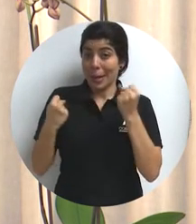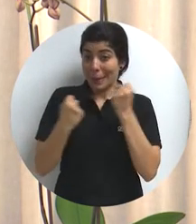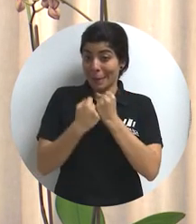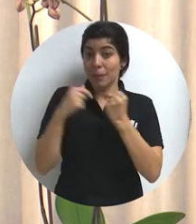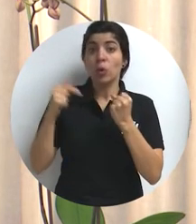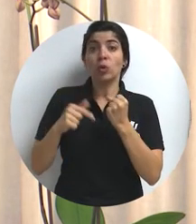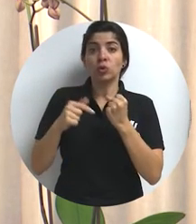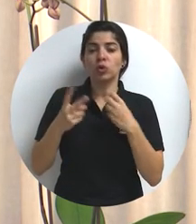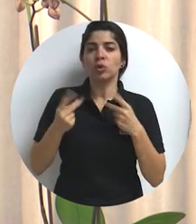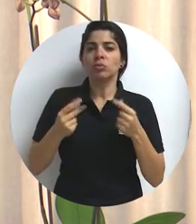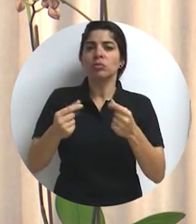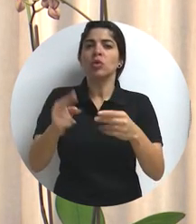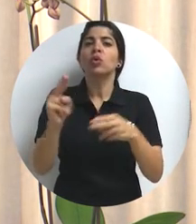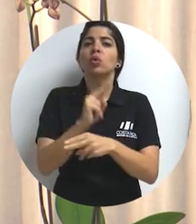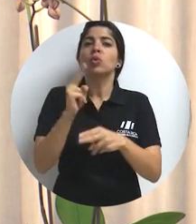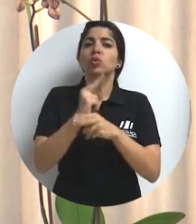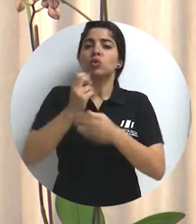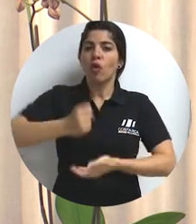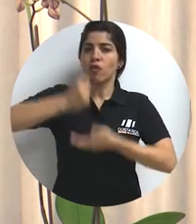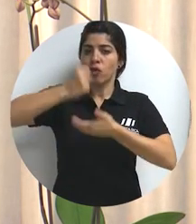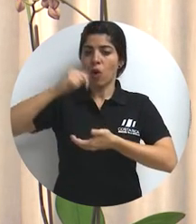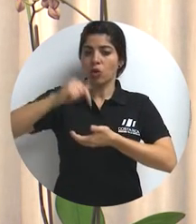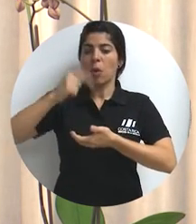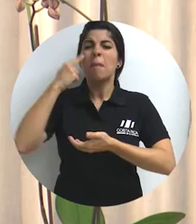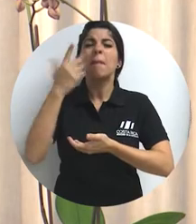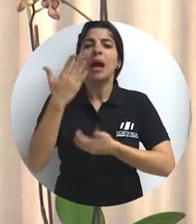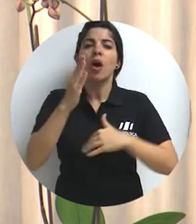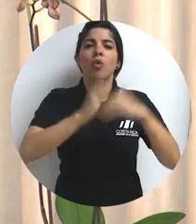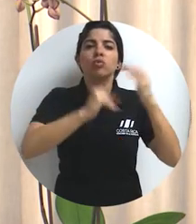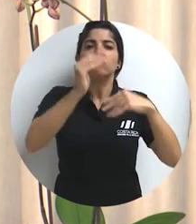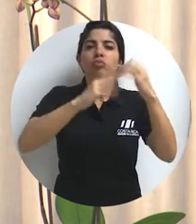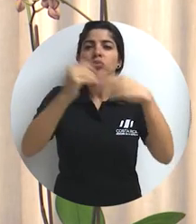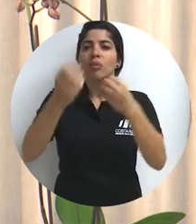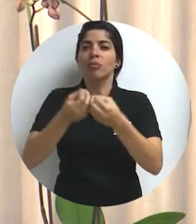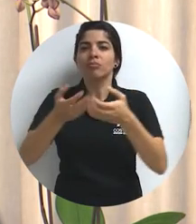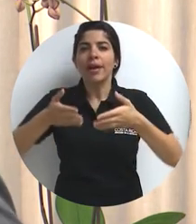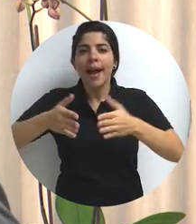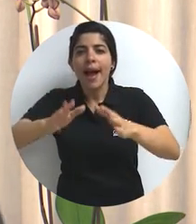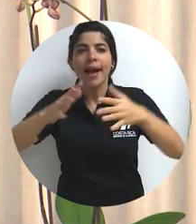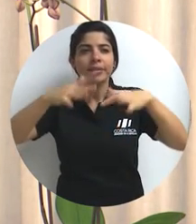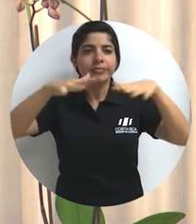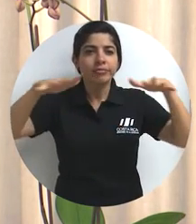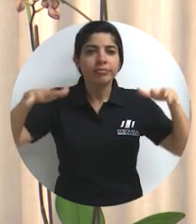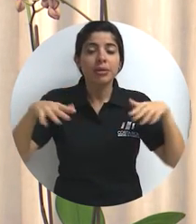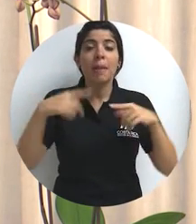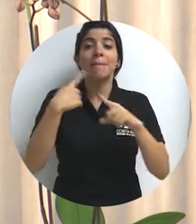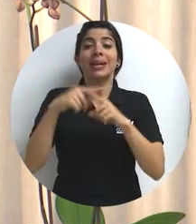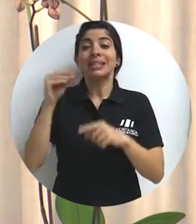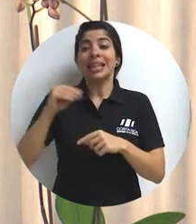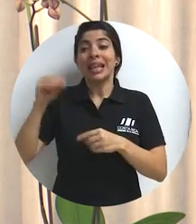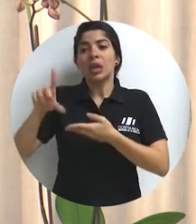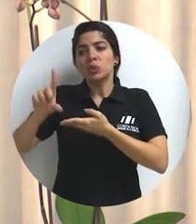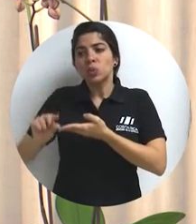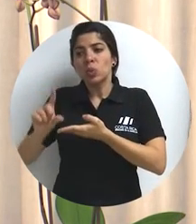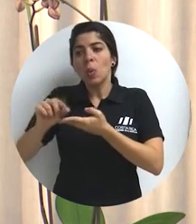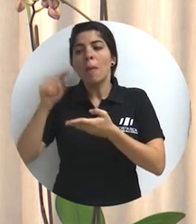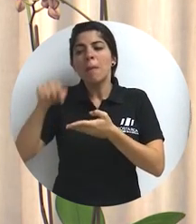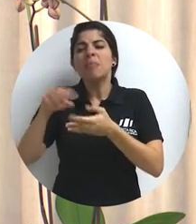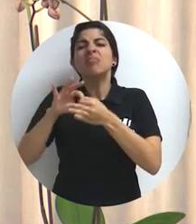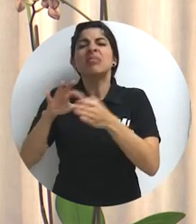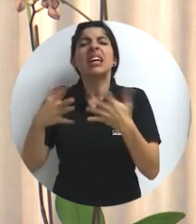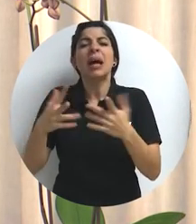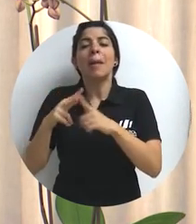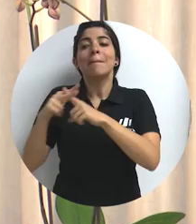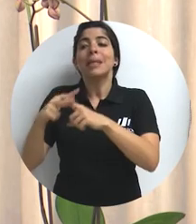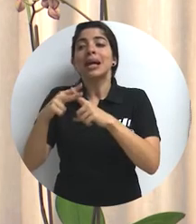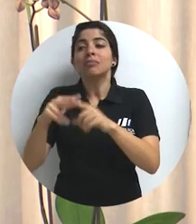Con Impulso, agilizamos el uso de los recursos para construir obras públicas. Rebajamos las tasas de interés para los préstamos